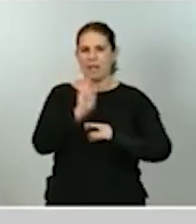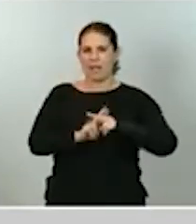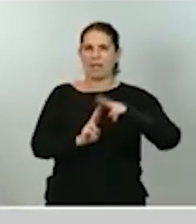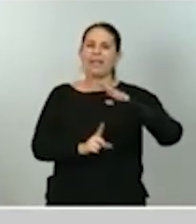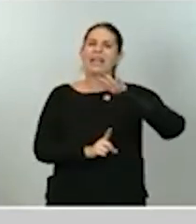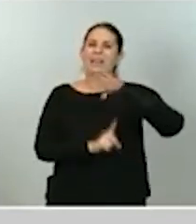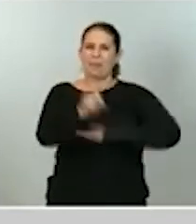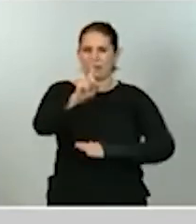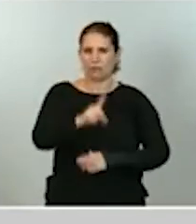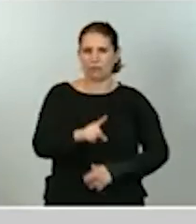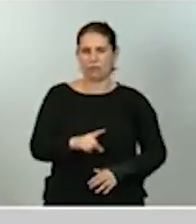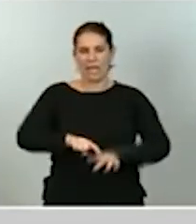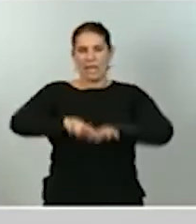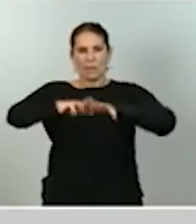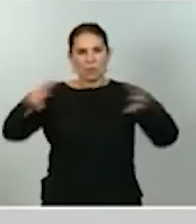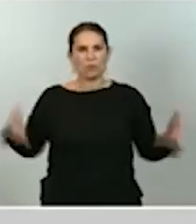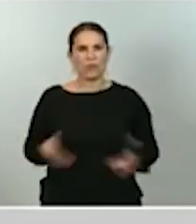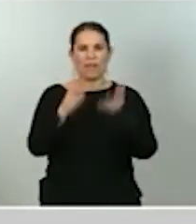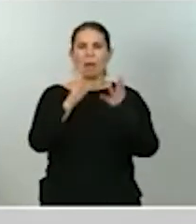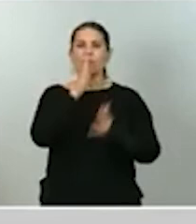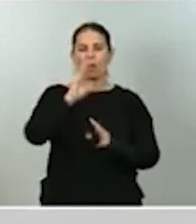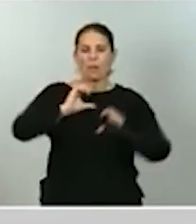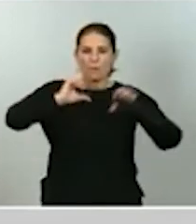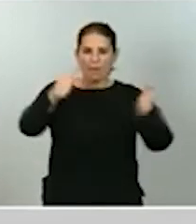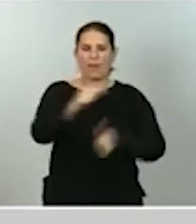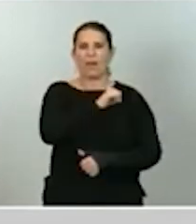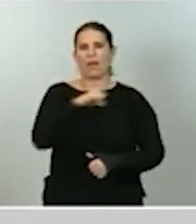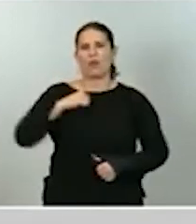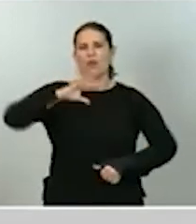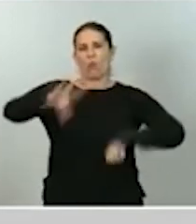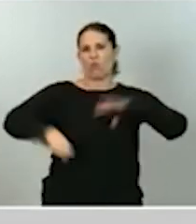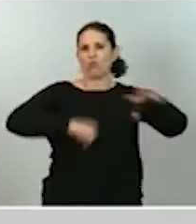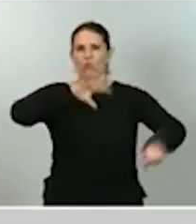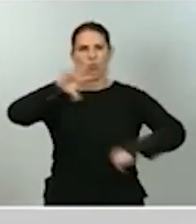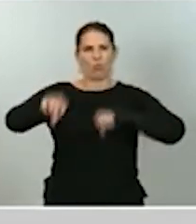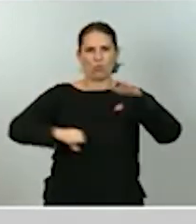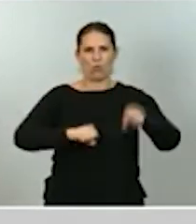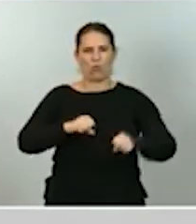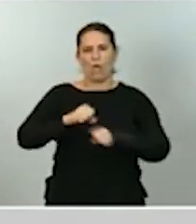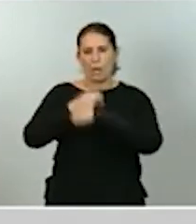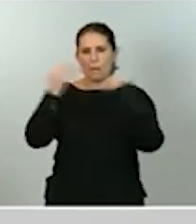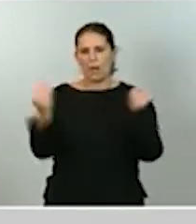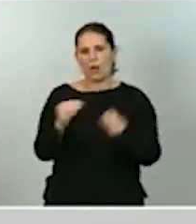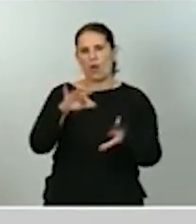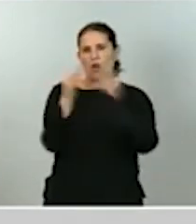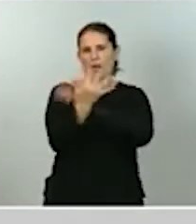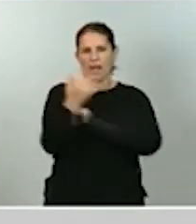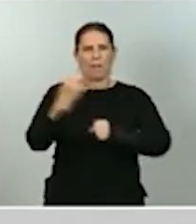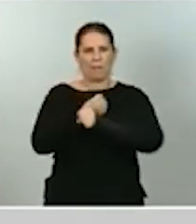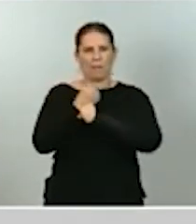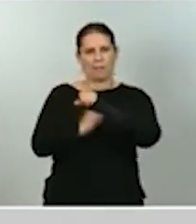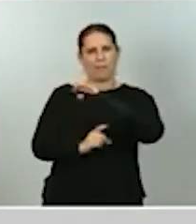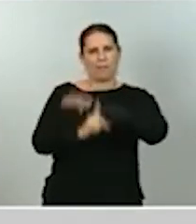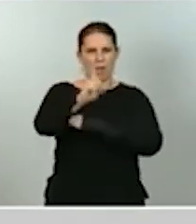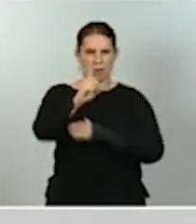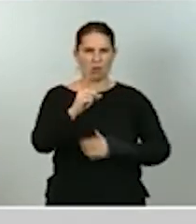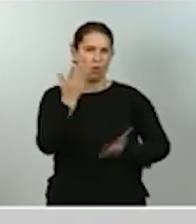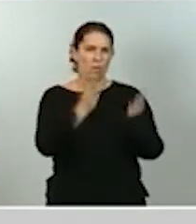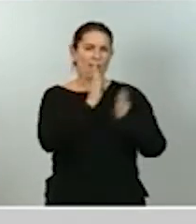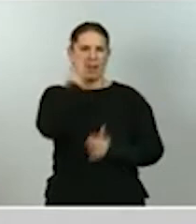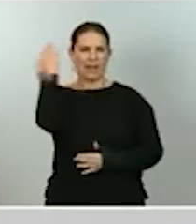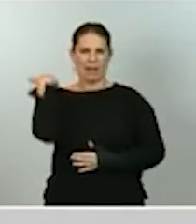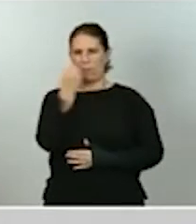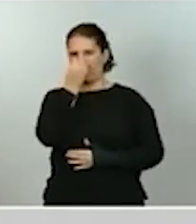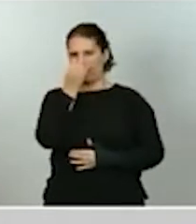por la recuperación del consumo privado, una mejor evolución del empleo que estimábamos en la primavera pasada. Se trata